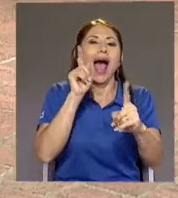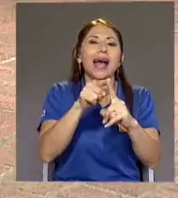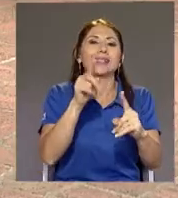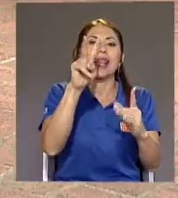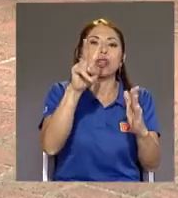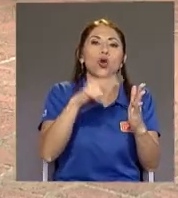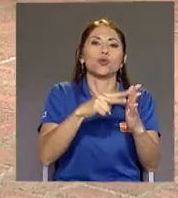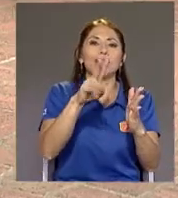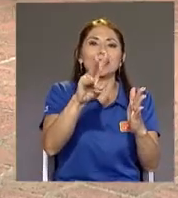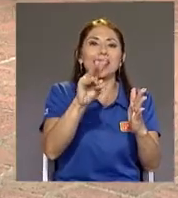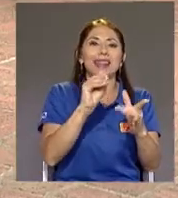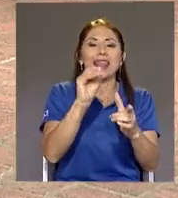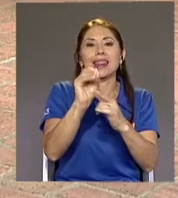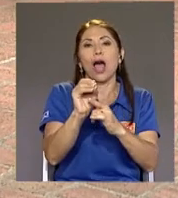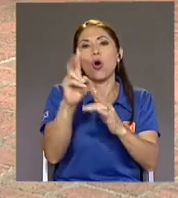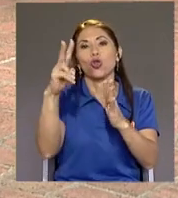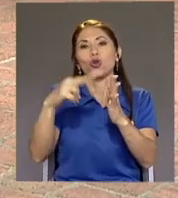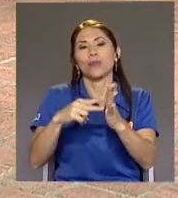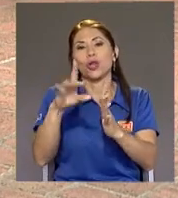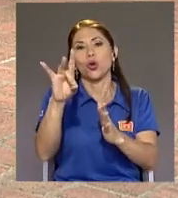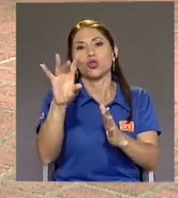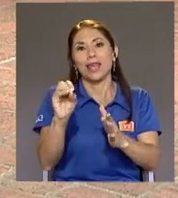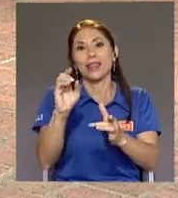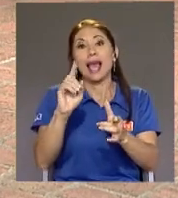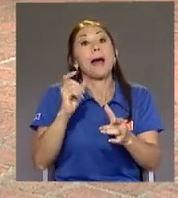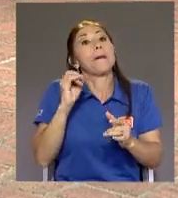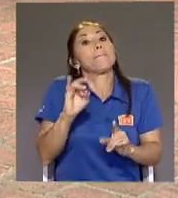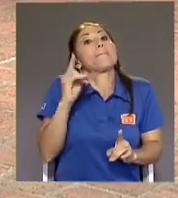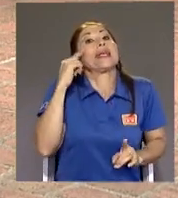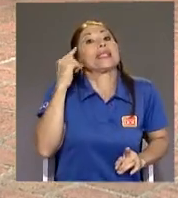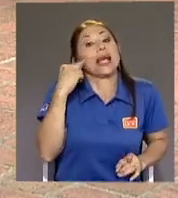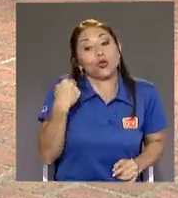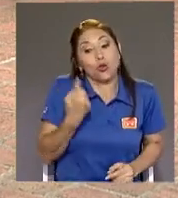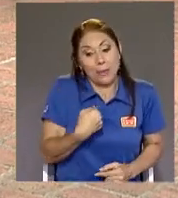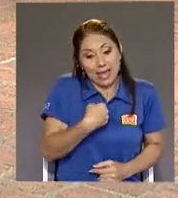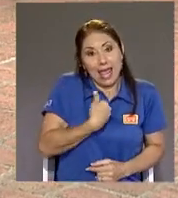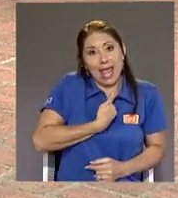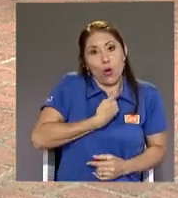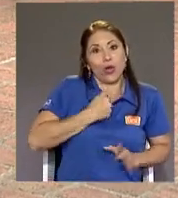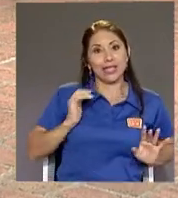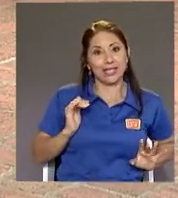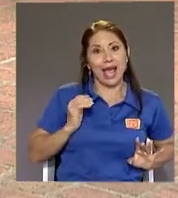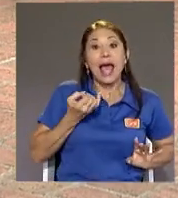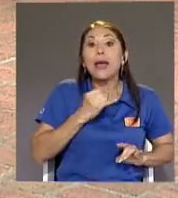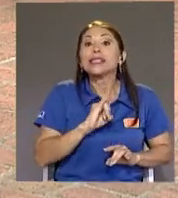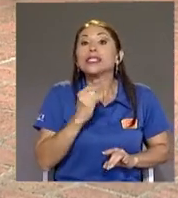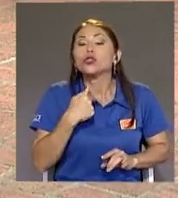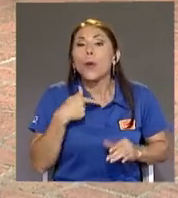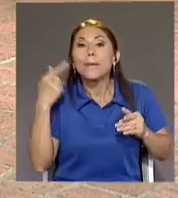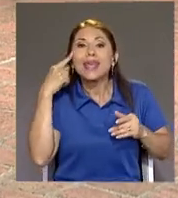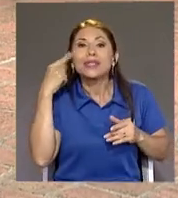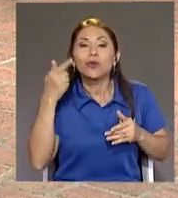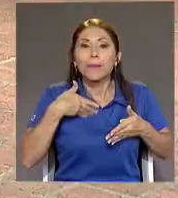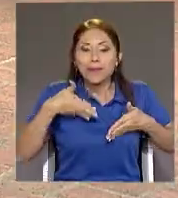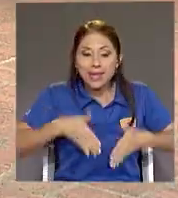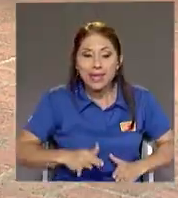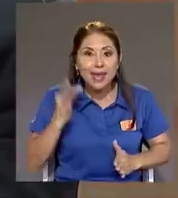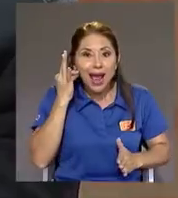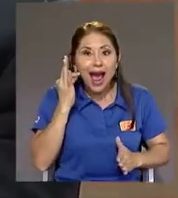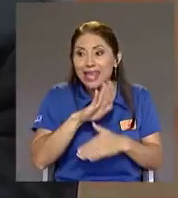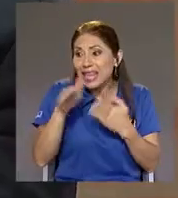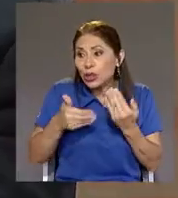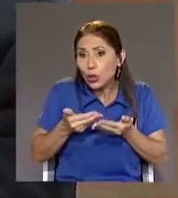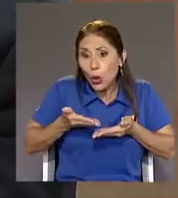Para efectos Es incluso Puramente egoísta Y si ya pienso En mi hija Y en todos los niños Que están naciendo En este momento